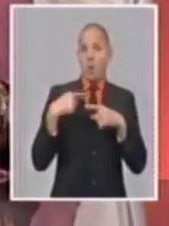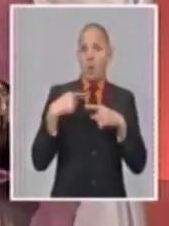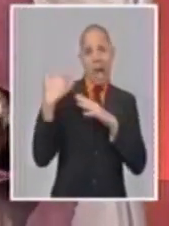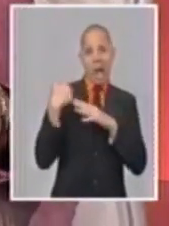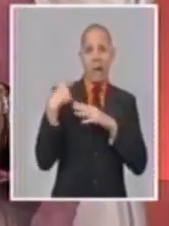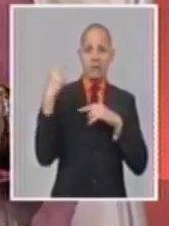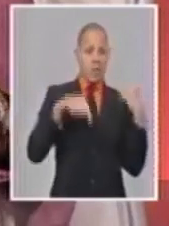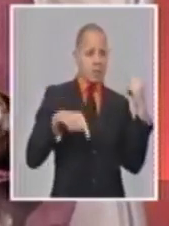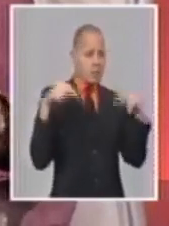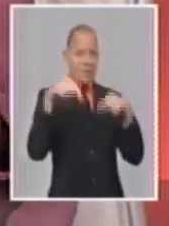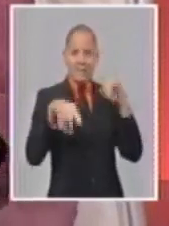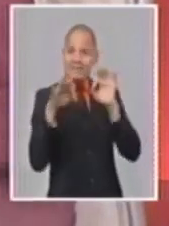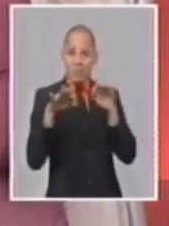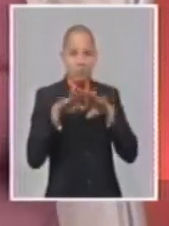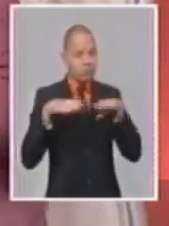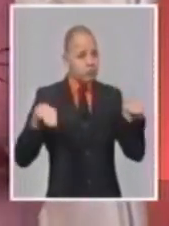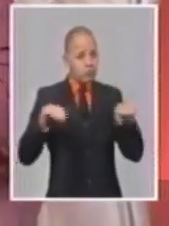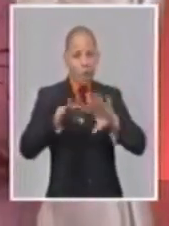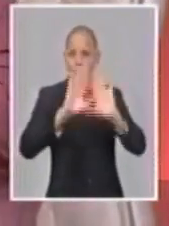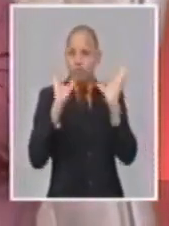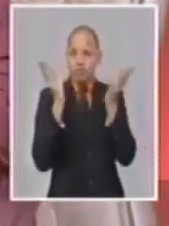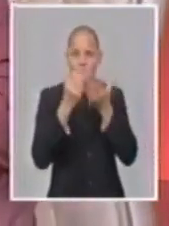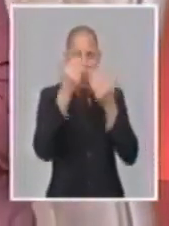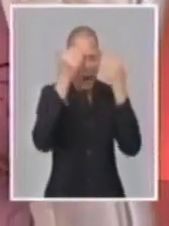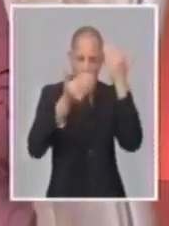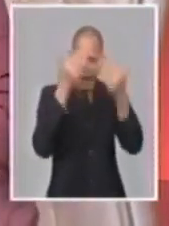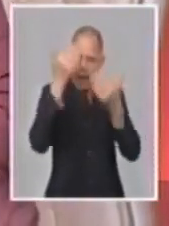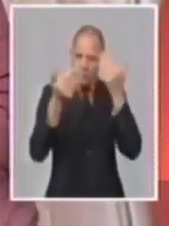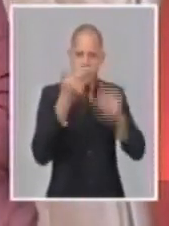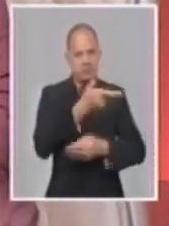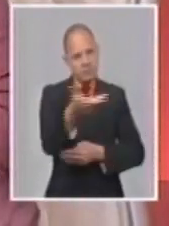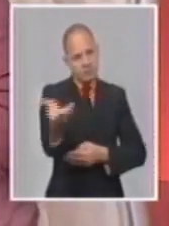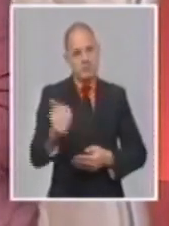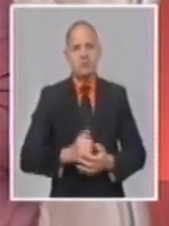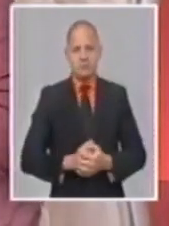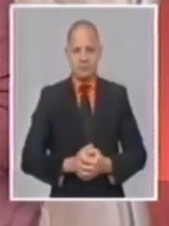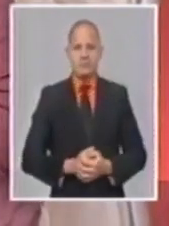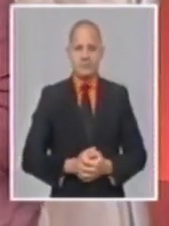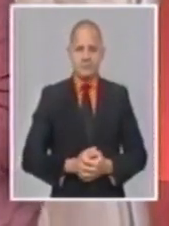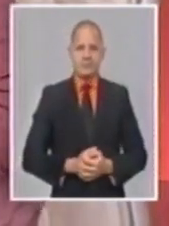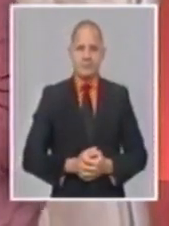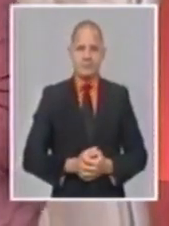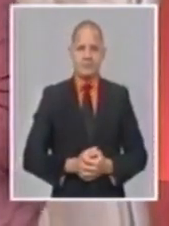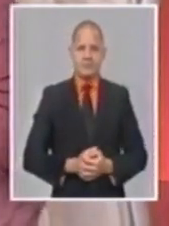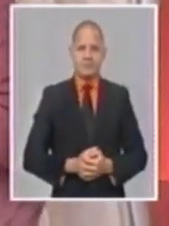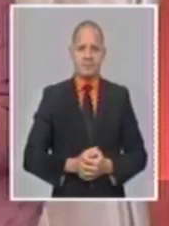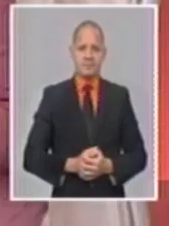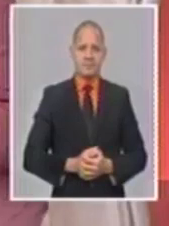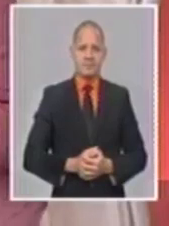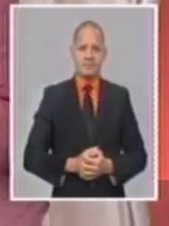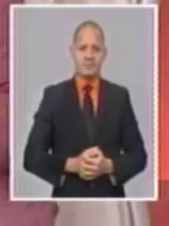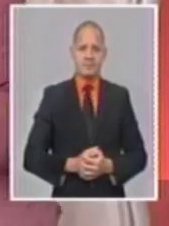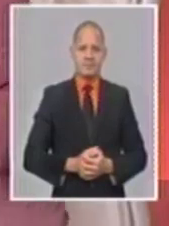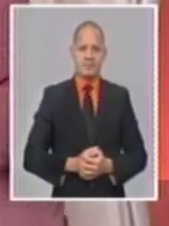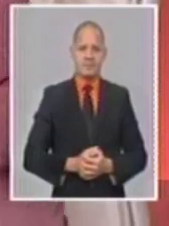lo haya realizado de esa manera. ¿Es una tarea de todos o la tarea de ordenamiento? Es una tarea de todos.